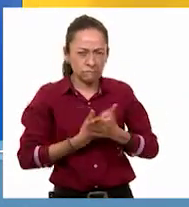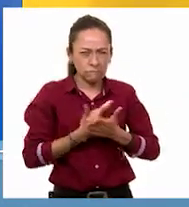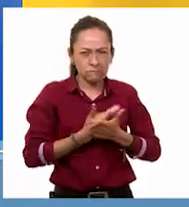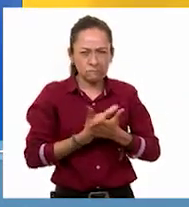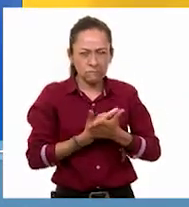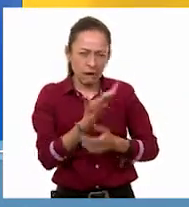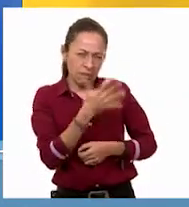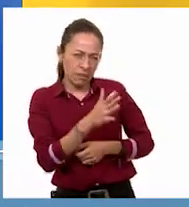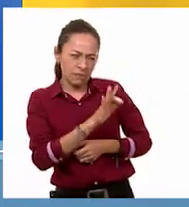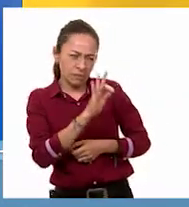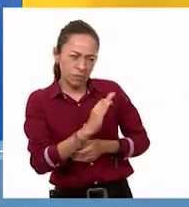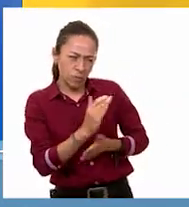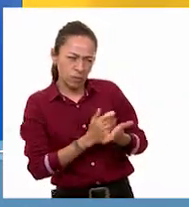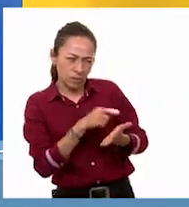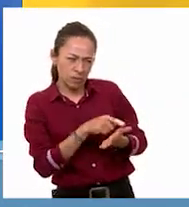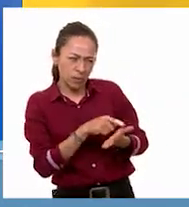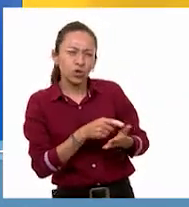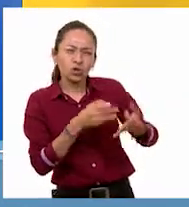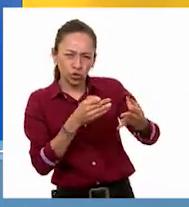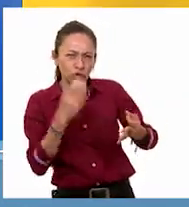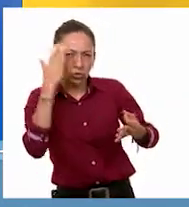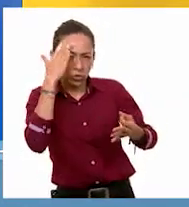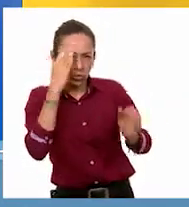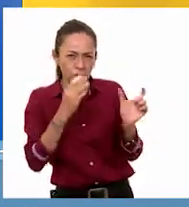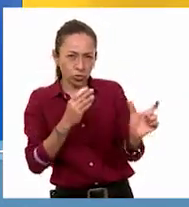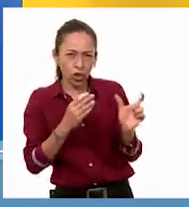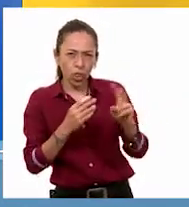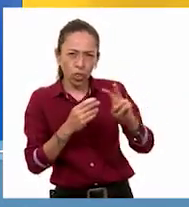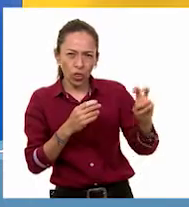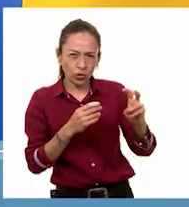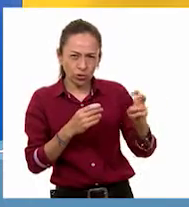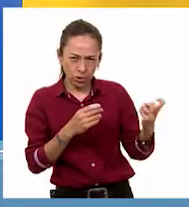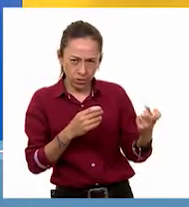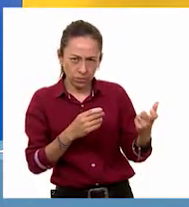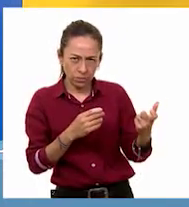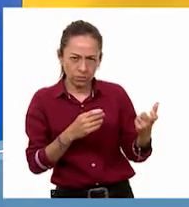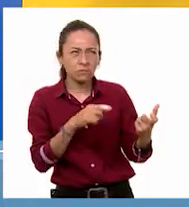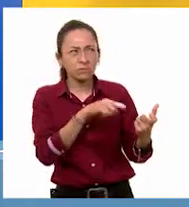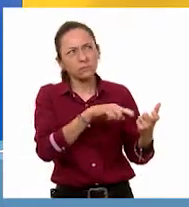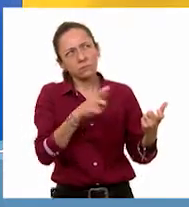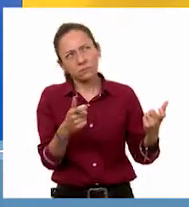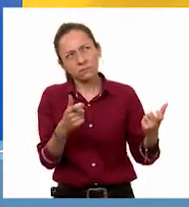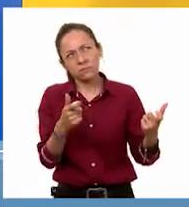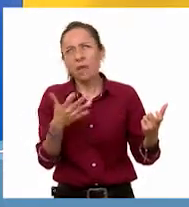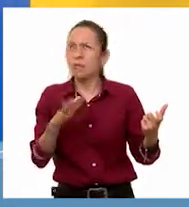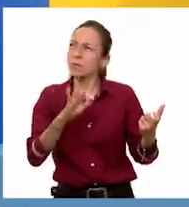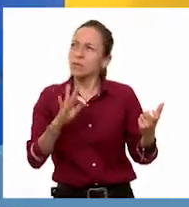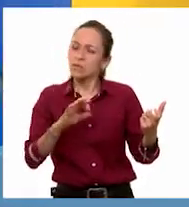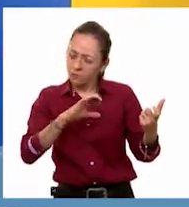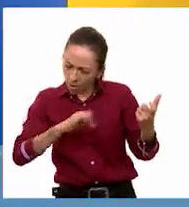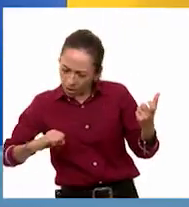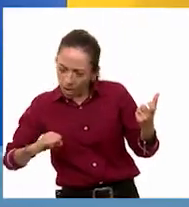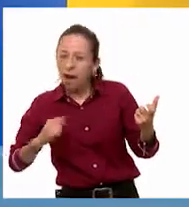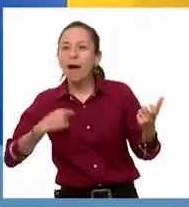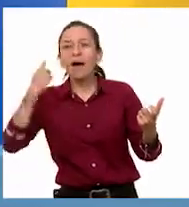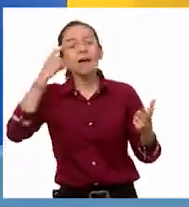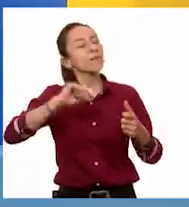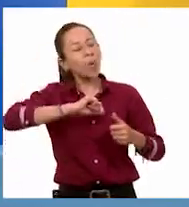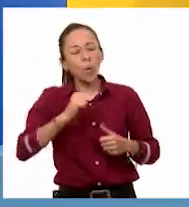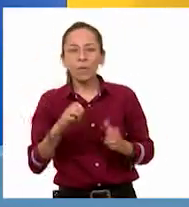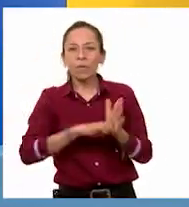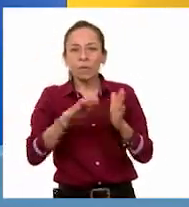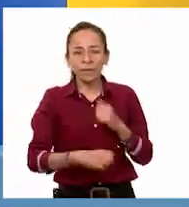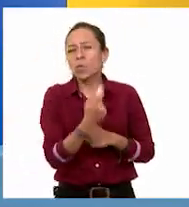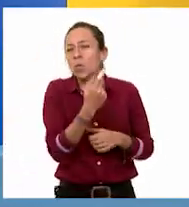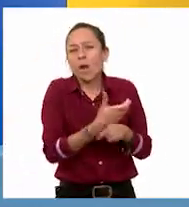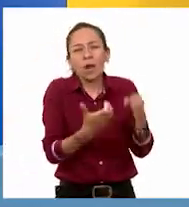% de 200 y cuánto deberías pagar por ese descuento. Hagamos otro ejemplo. Si un producto vale 400